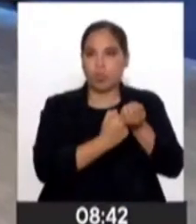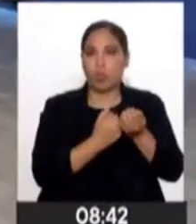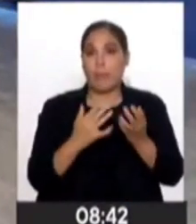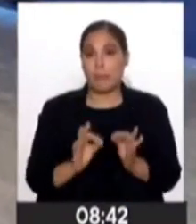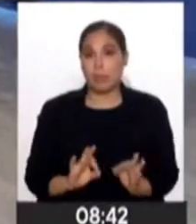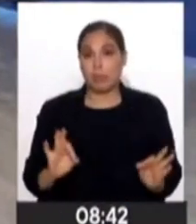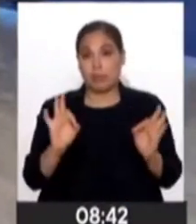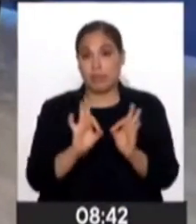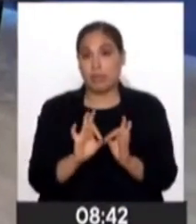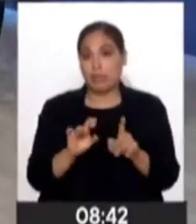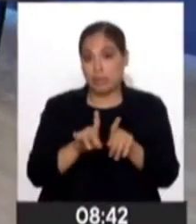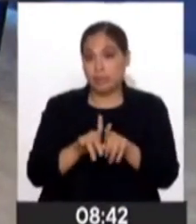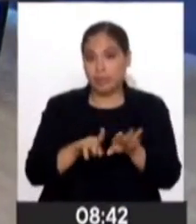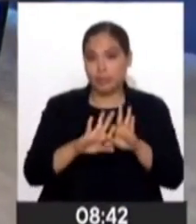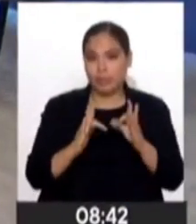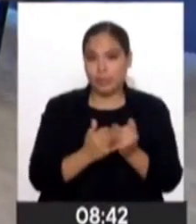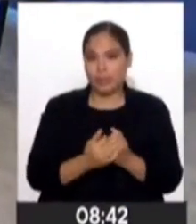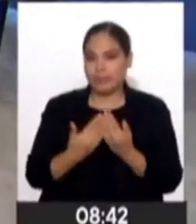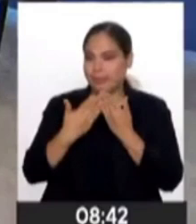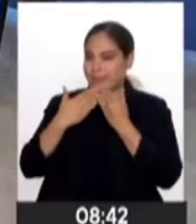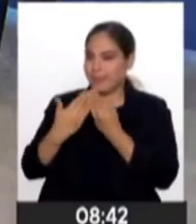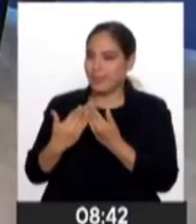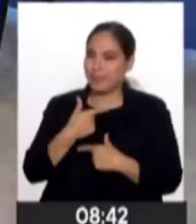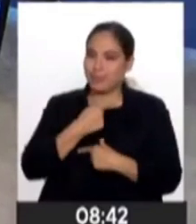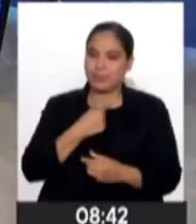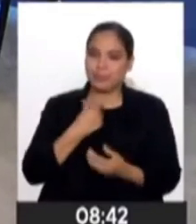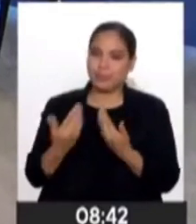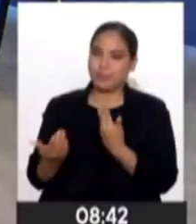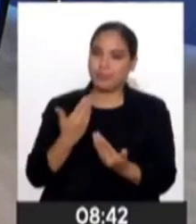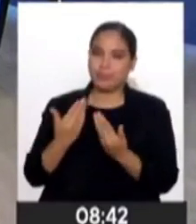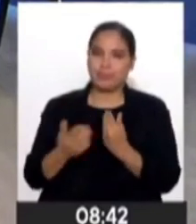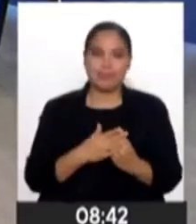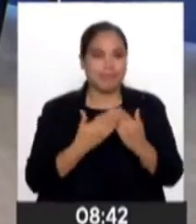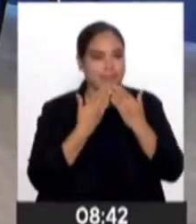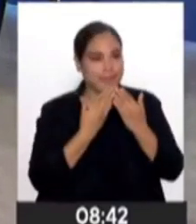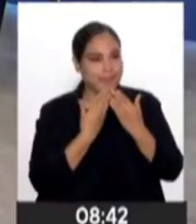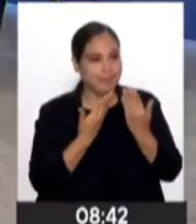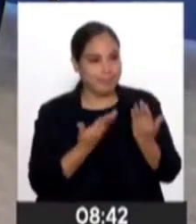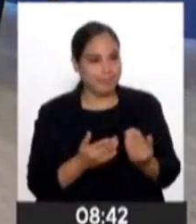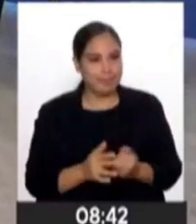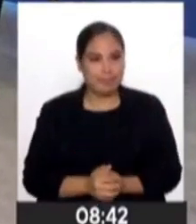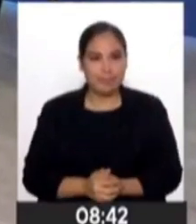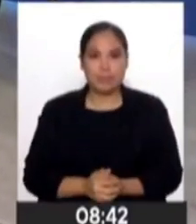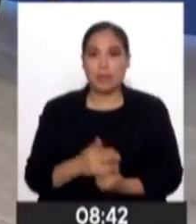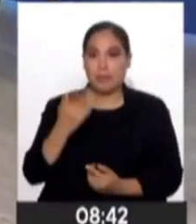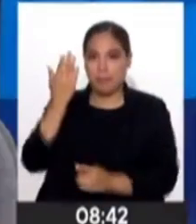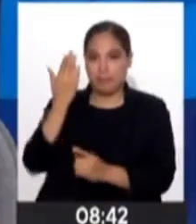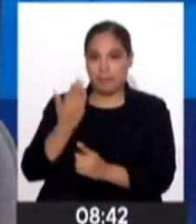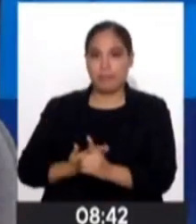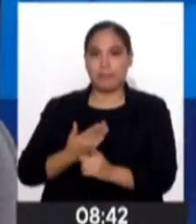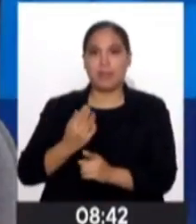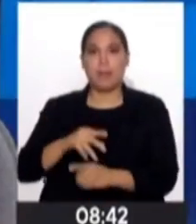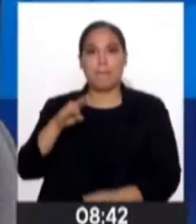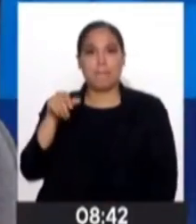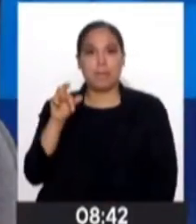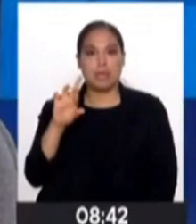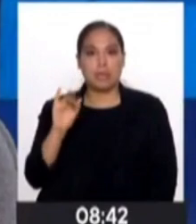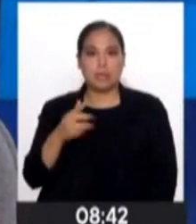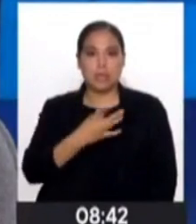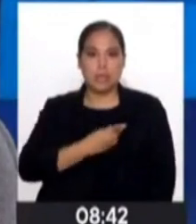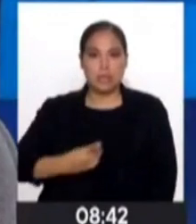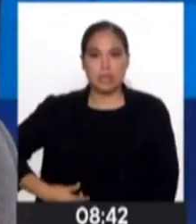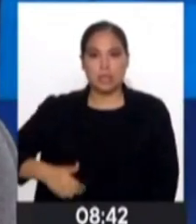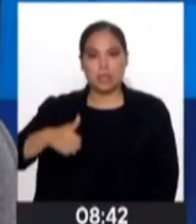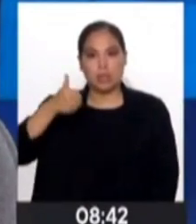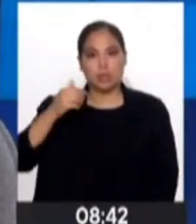personas. Así es. Muchísimas gracias, María del Carmen. Qué gusto conversar contigo. sido María del Carmen Barragán, directora ejecutiva del programa